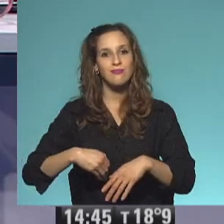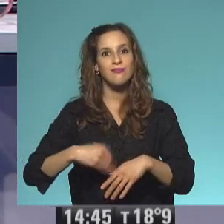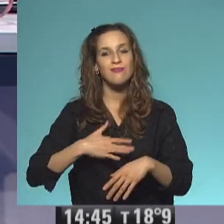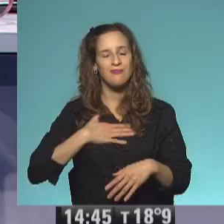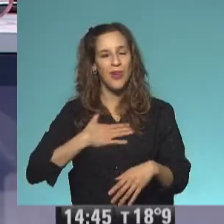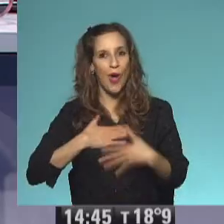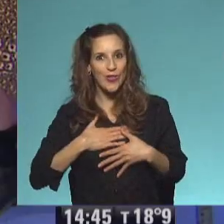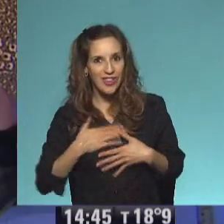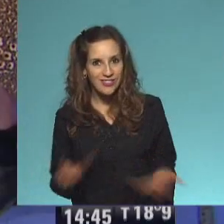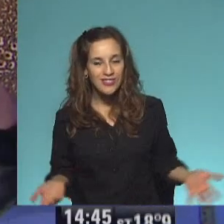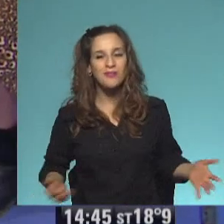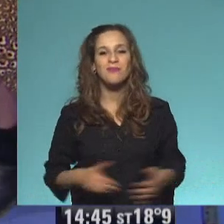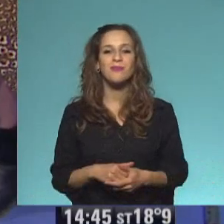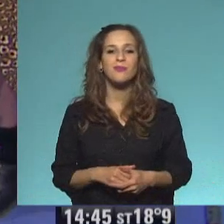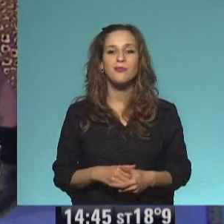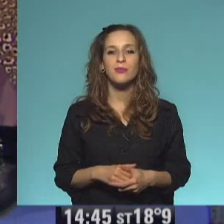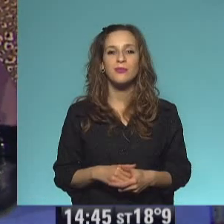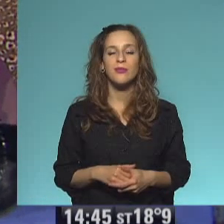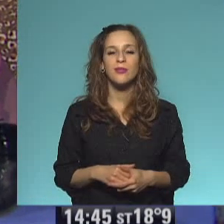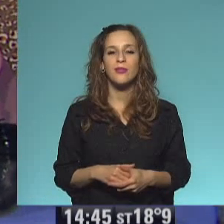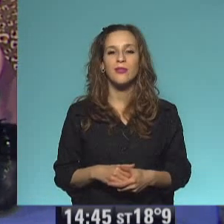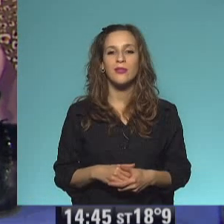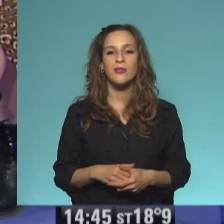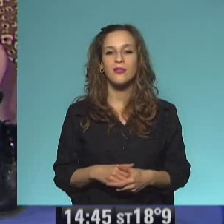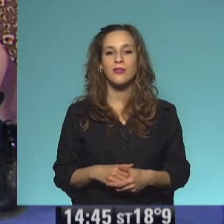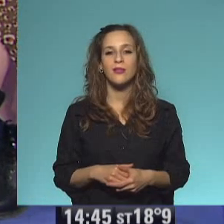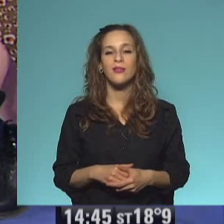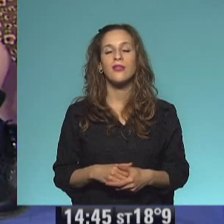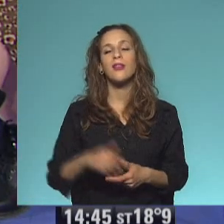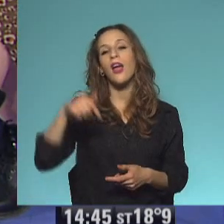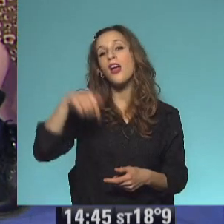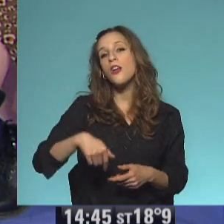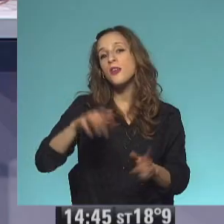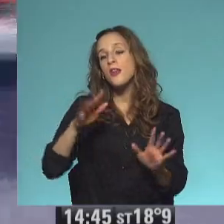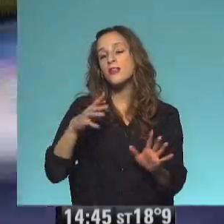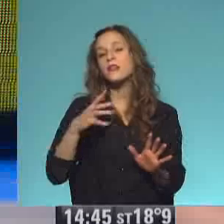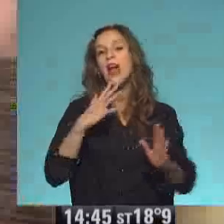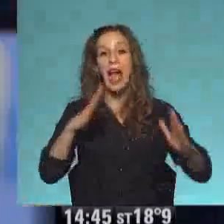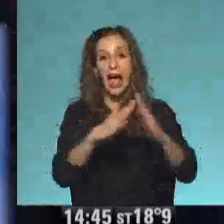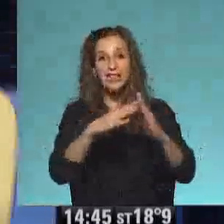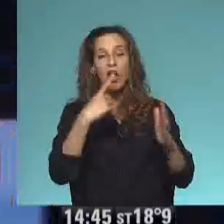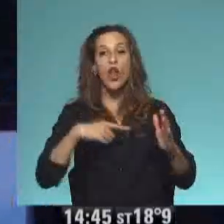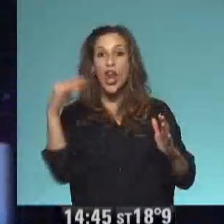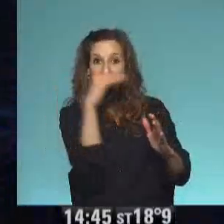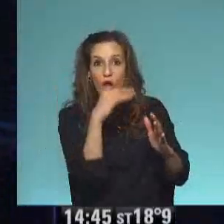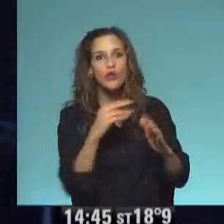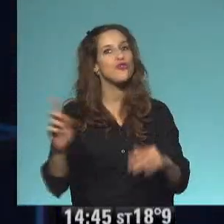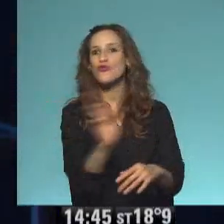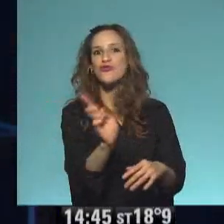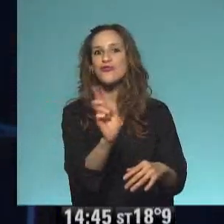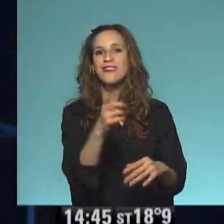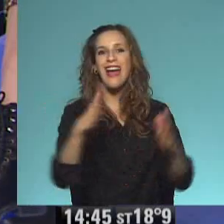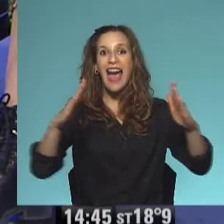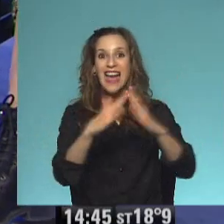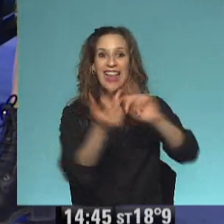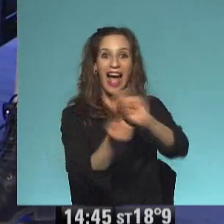su varita. Y ahora, en vez de ser negra su casa, era amarilla con